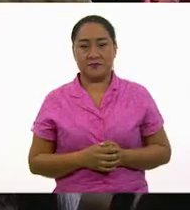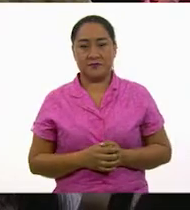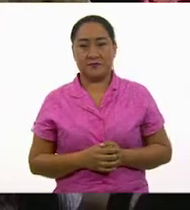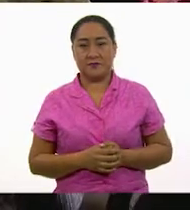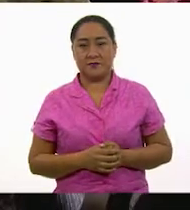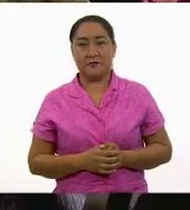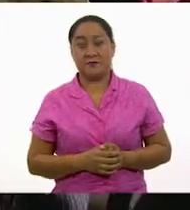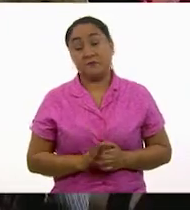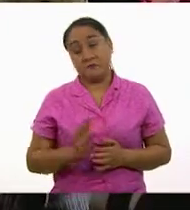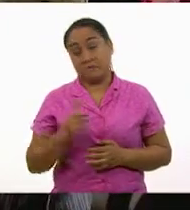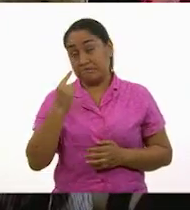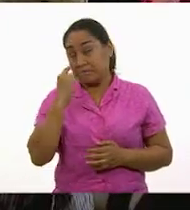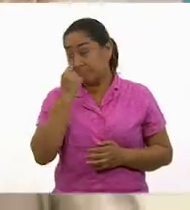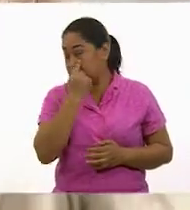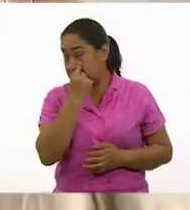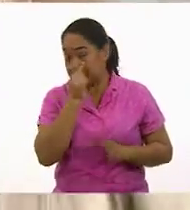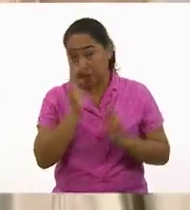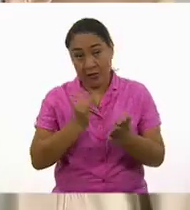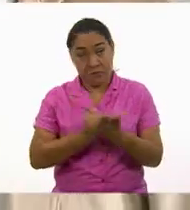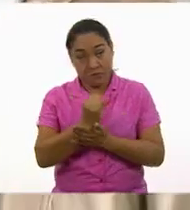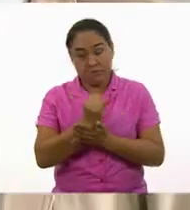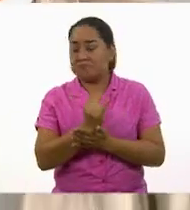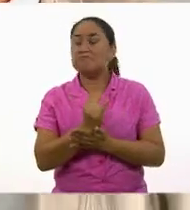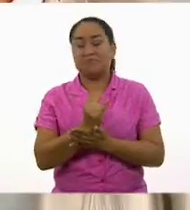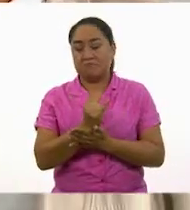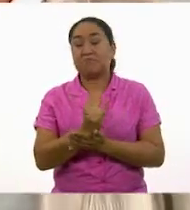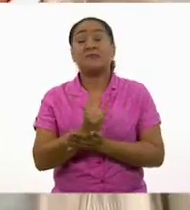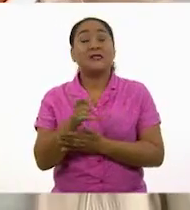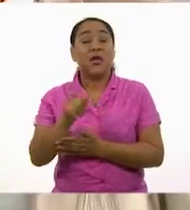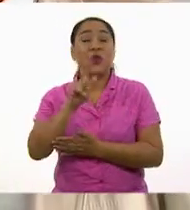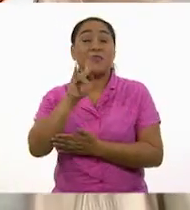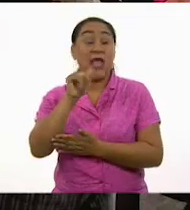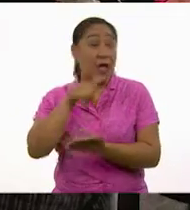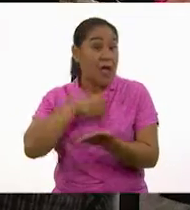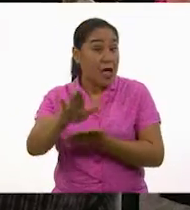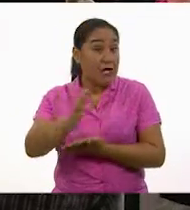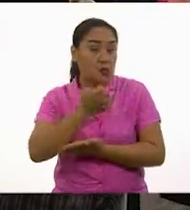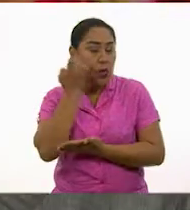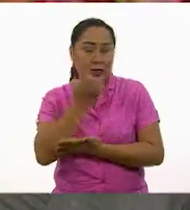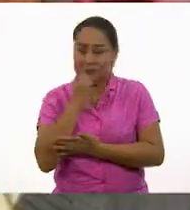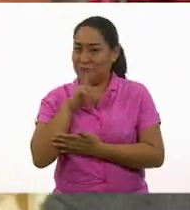Pues esto lo decide todo. Nadie expulsará a Lupita de esta escuela.